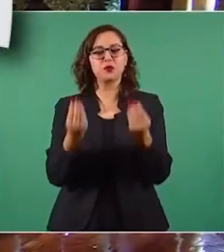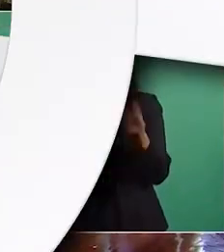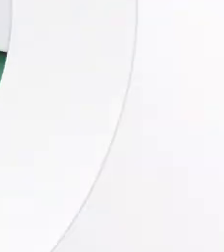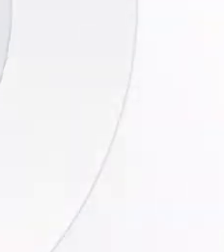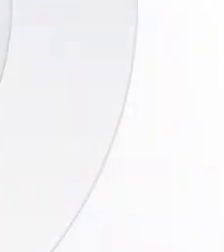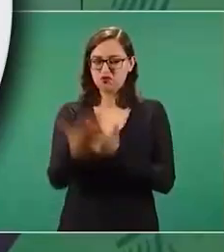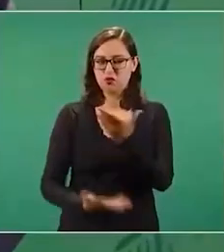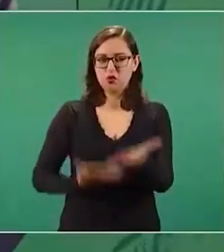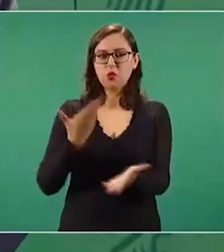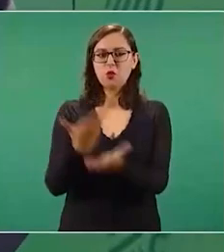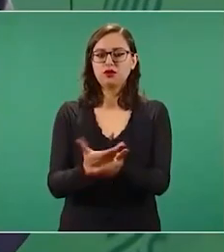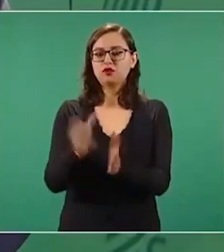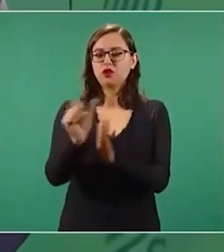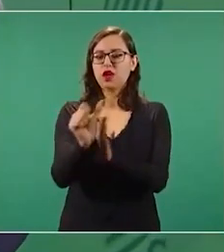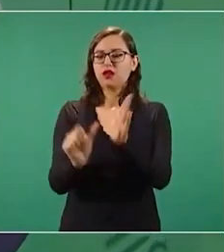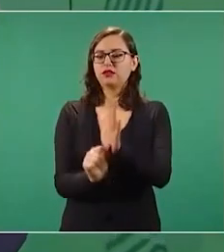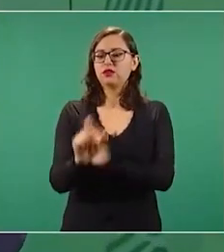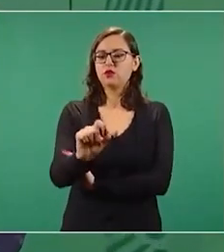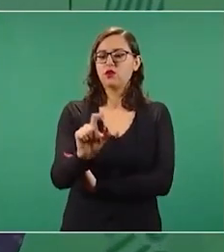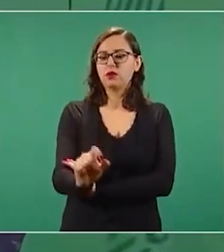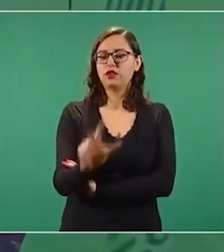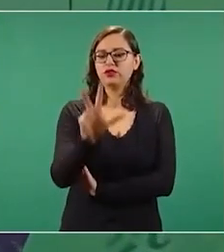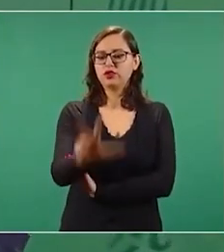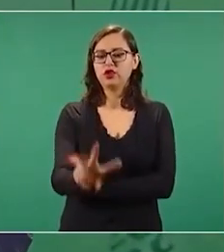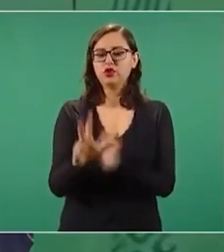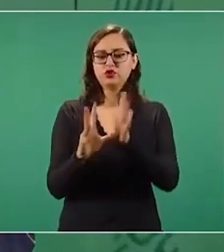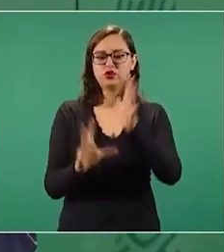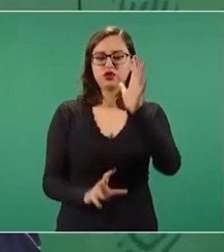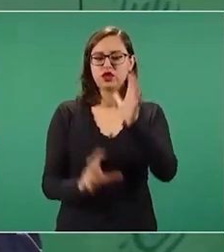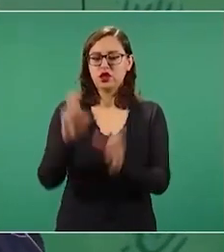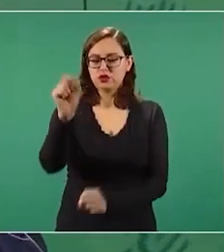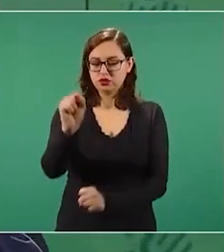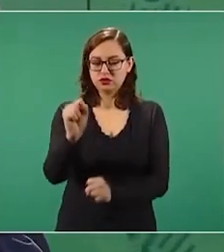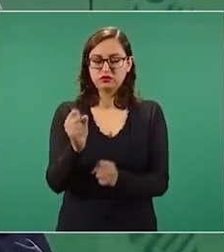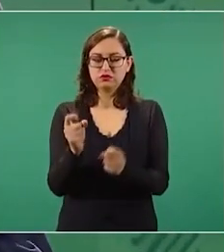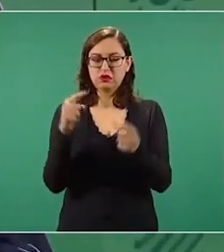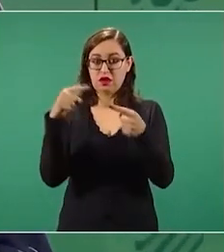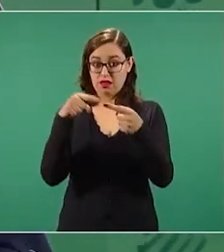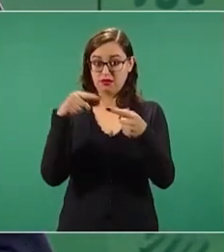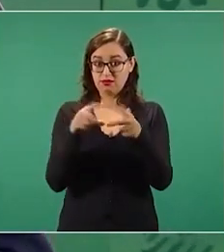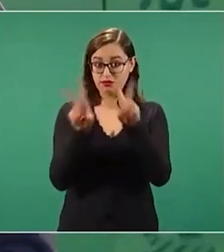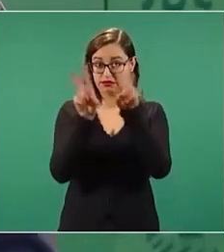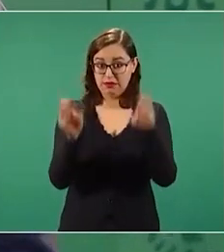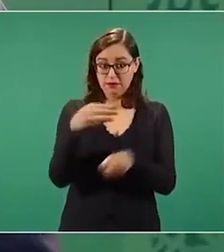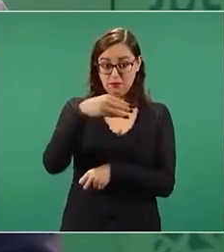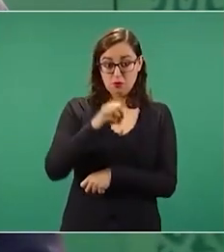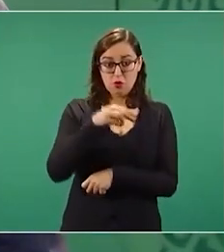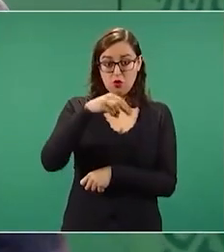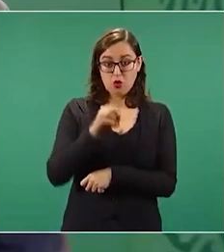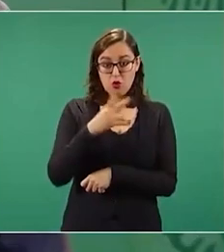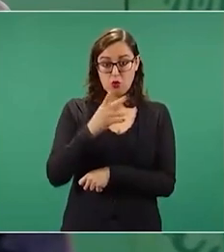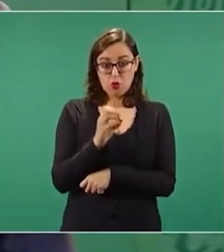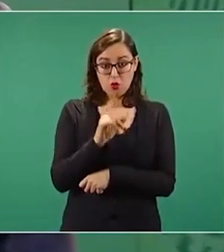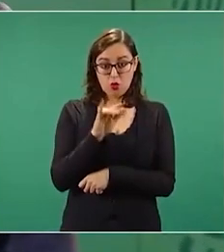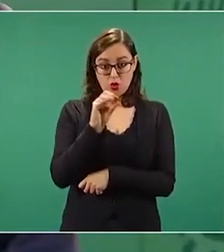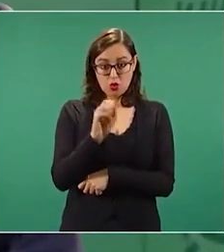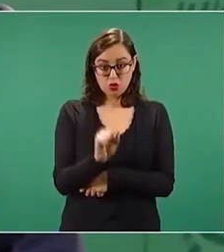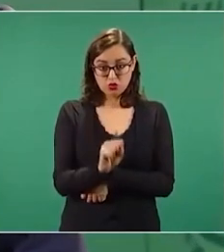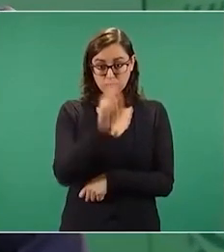como están prohibidos los monopolios ya se prohibió la condonación de impuestos